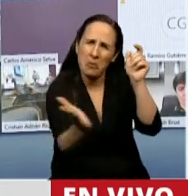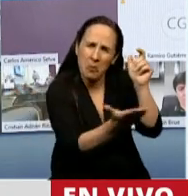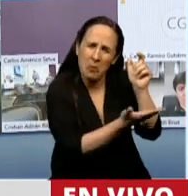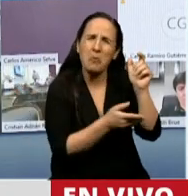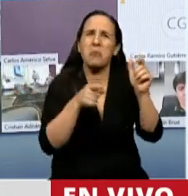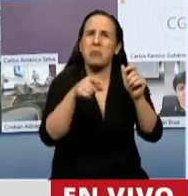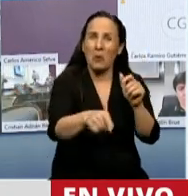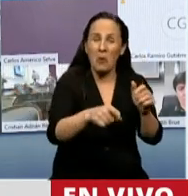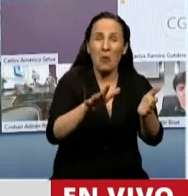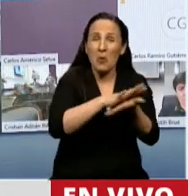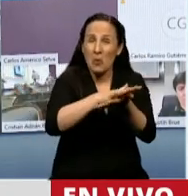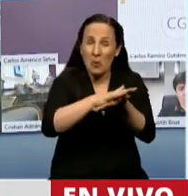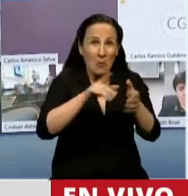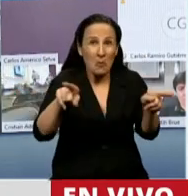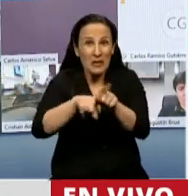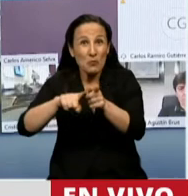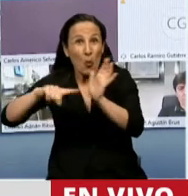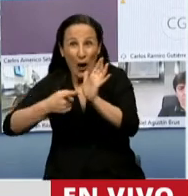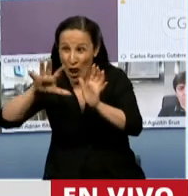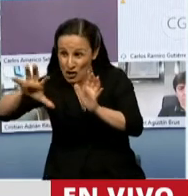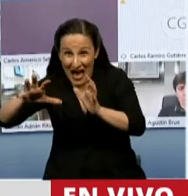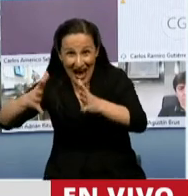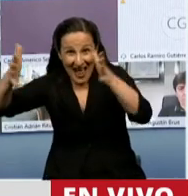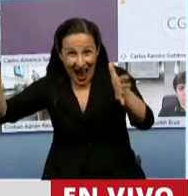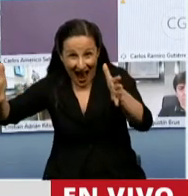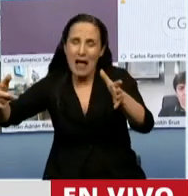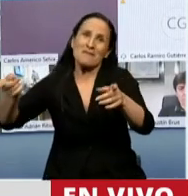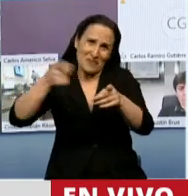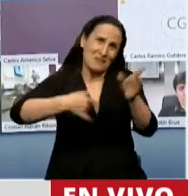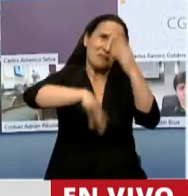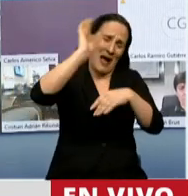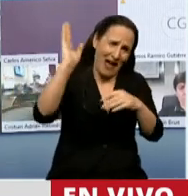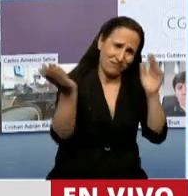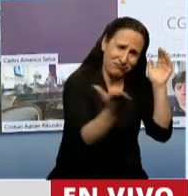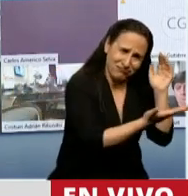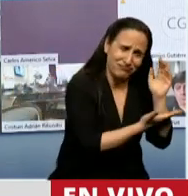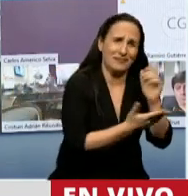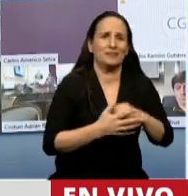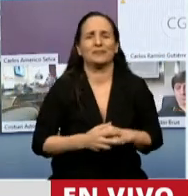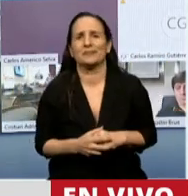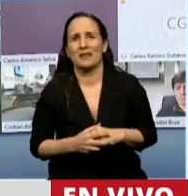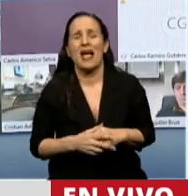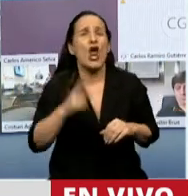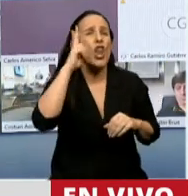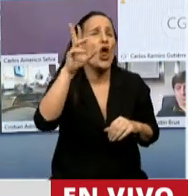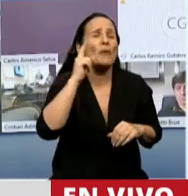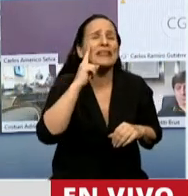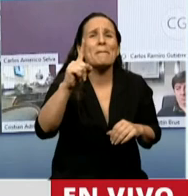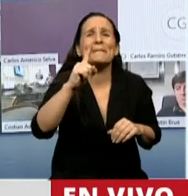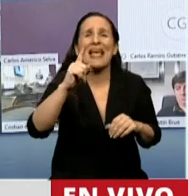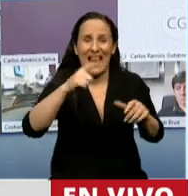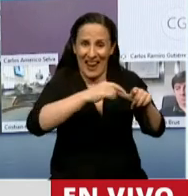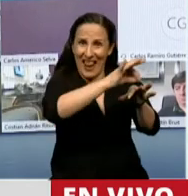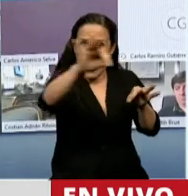Los humedales que tanta discusión venimos llevando en la Comisión de Medio Ambiente, llevan prendidos fuegos 90.000 hectáreas. Hubo más de